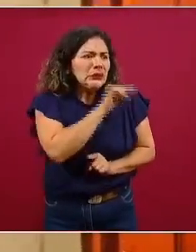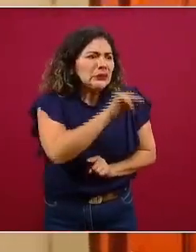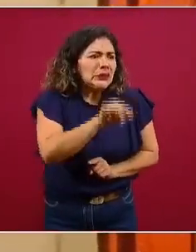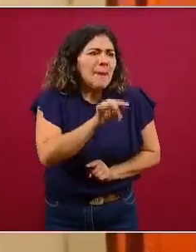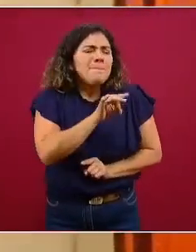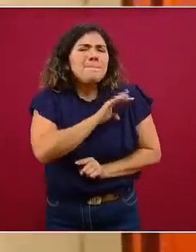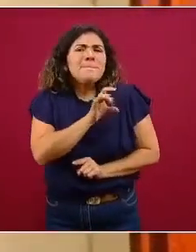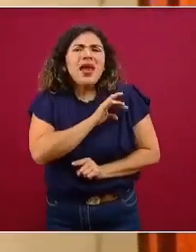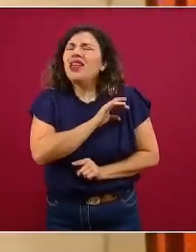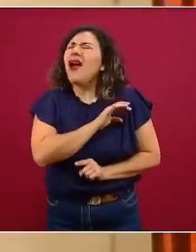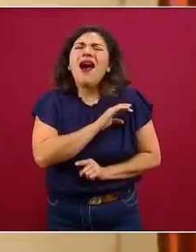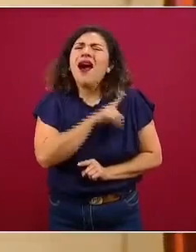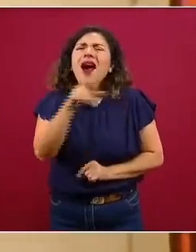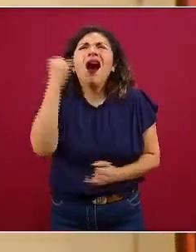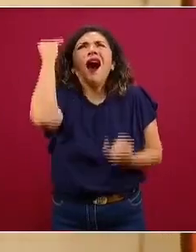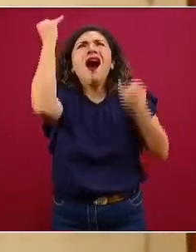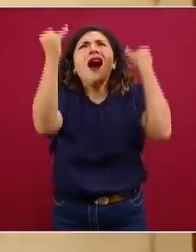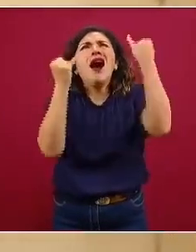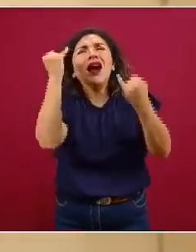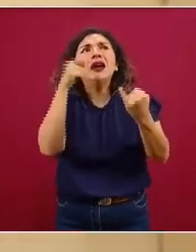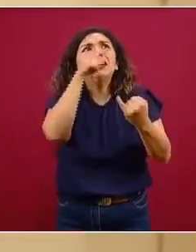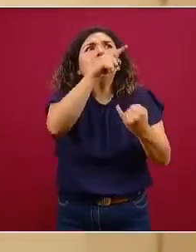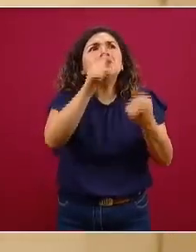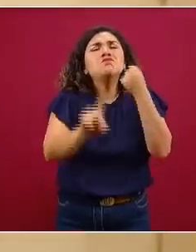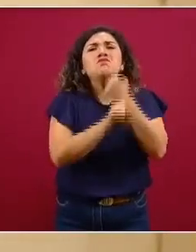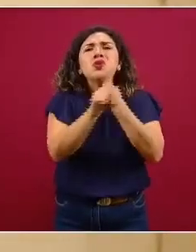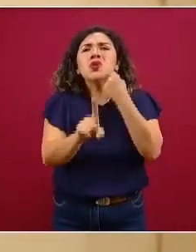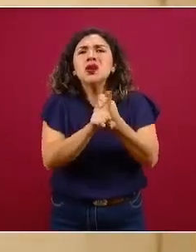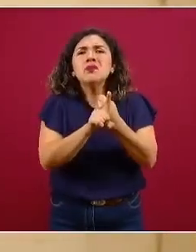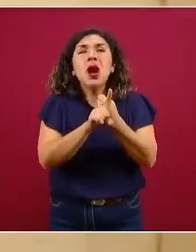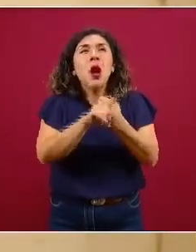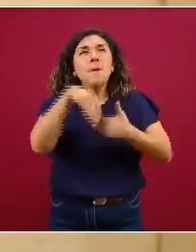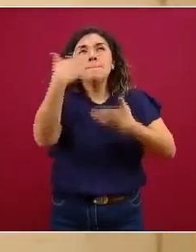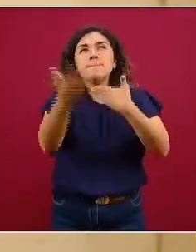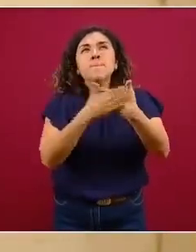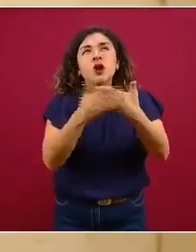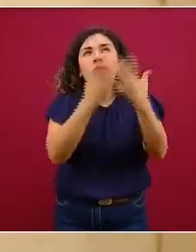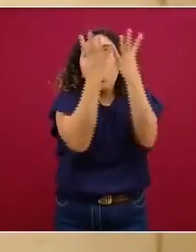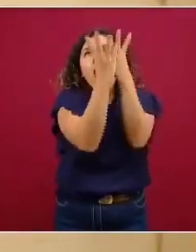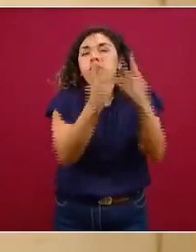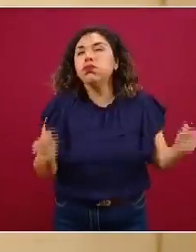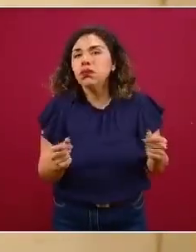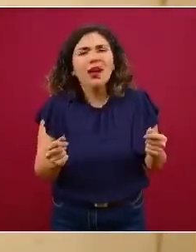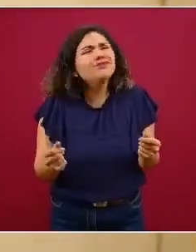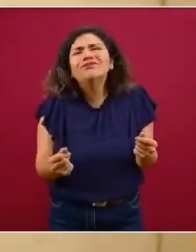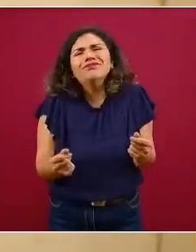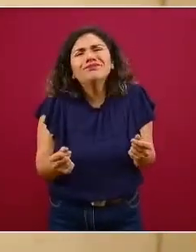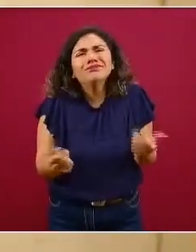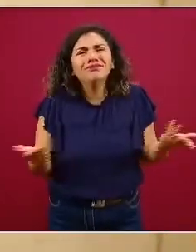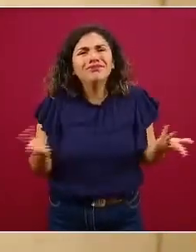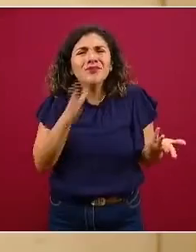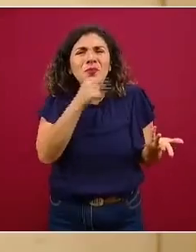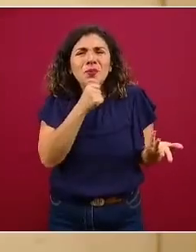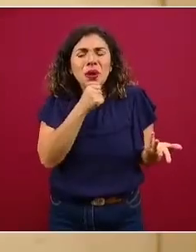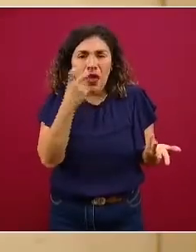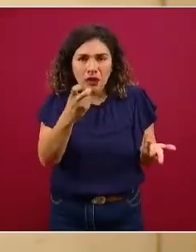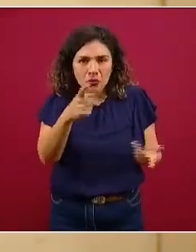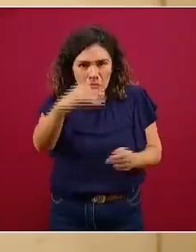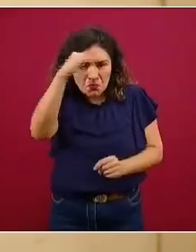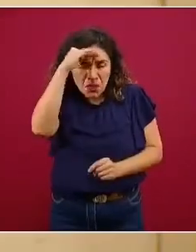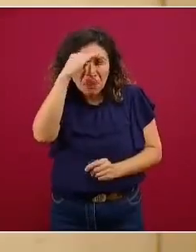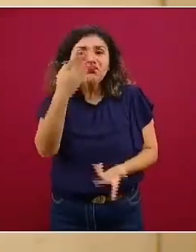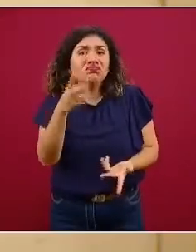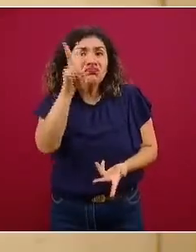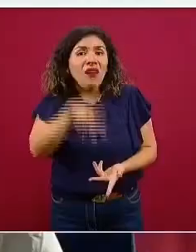pensemos fantasías como que las situaciones van a desaparecer por sí mismas. Sin embargo, es mejor afrontar